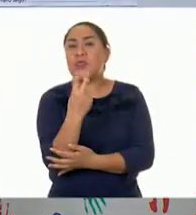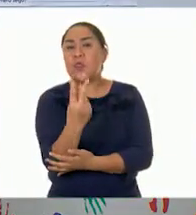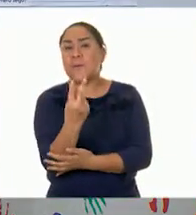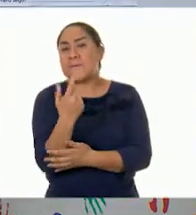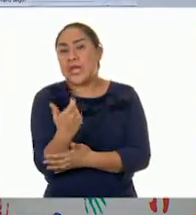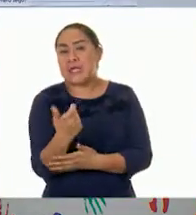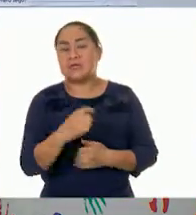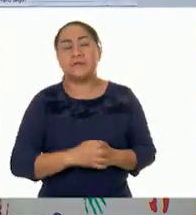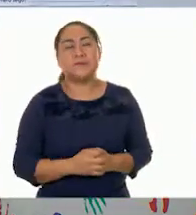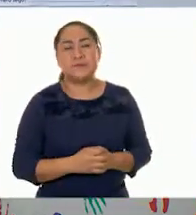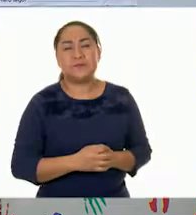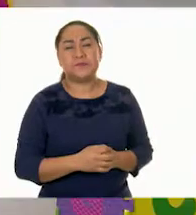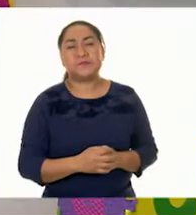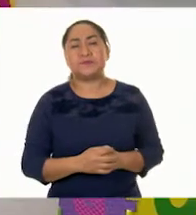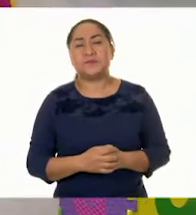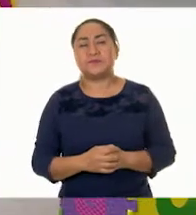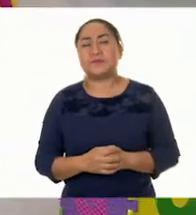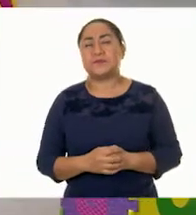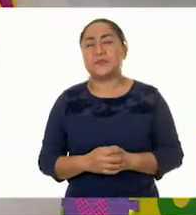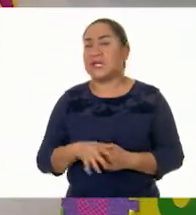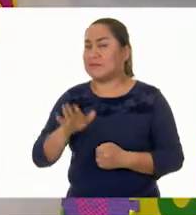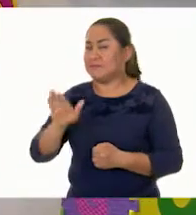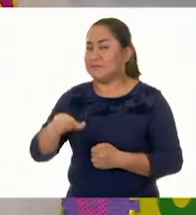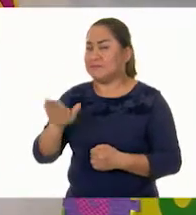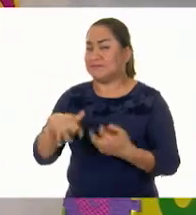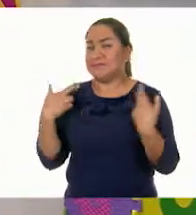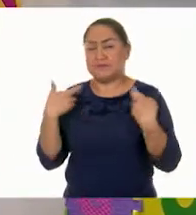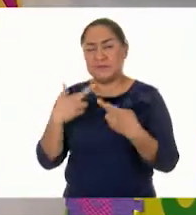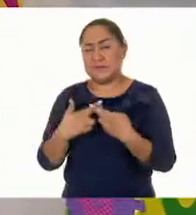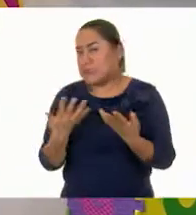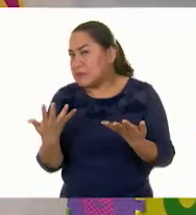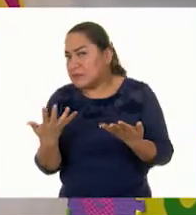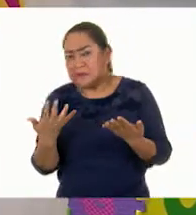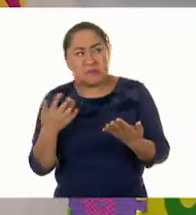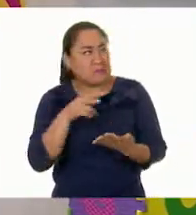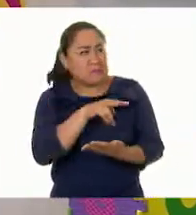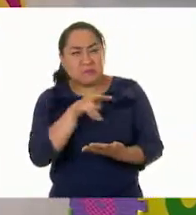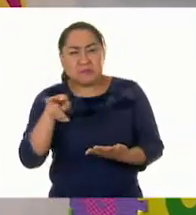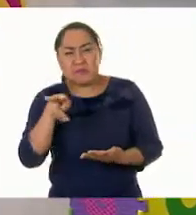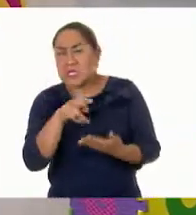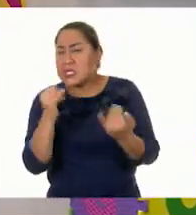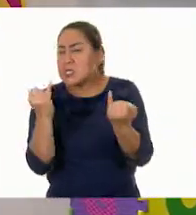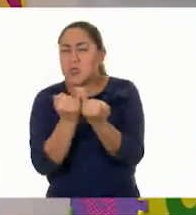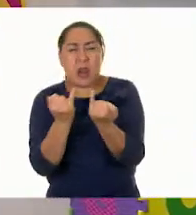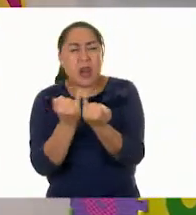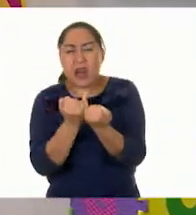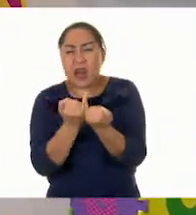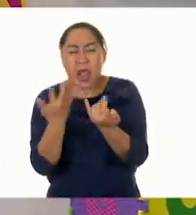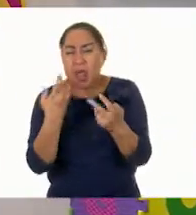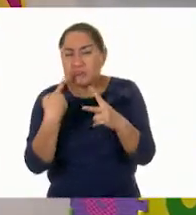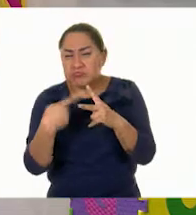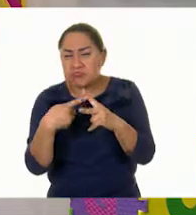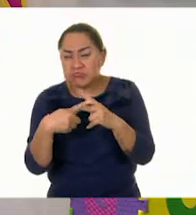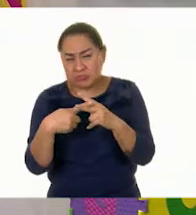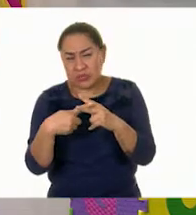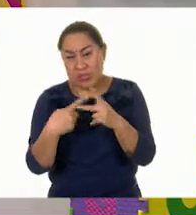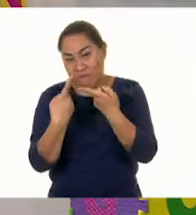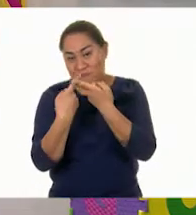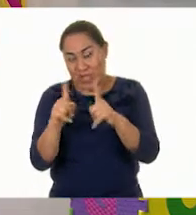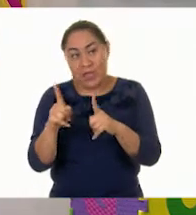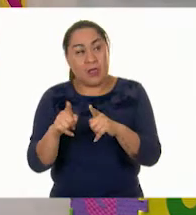además, maestra Angie, en realidad son muy parecidos. Es decir, no vemos la recta, obviamente, cuando